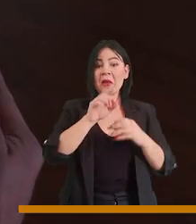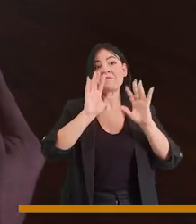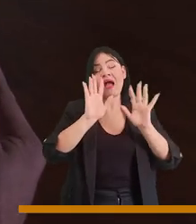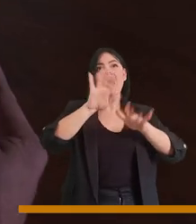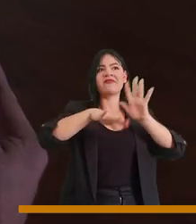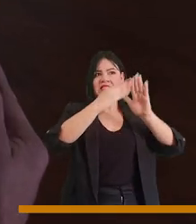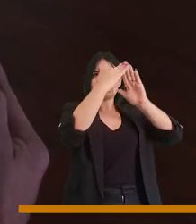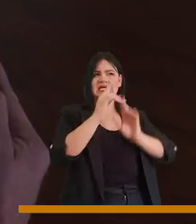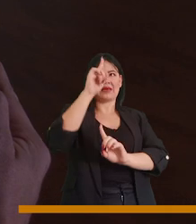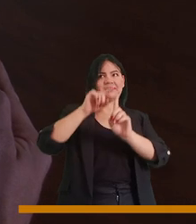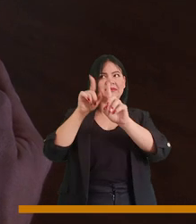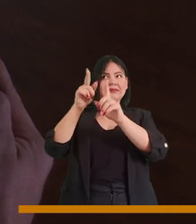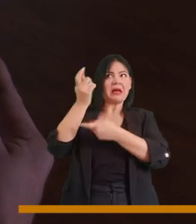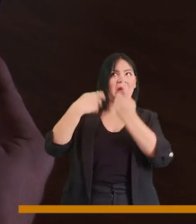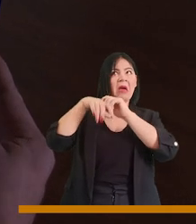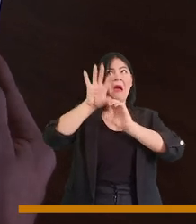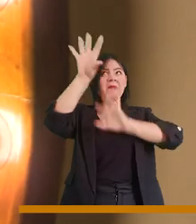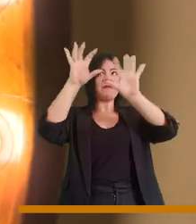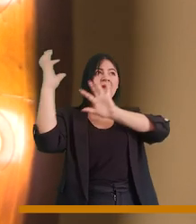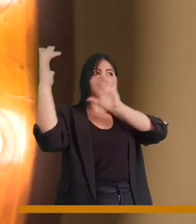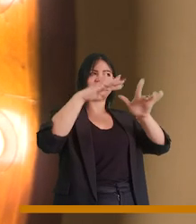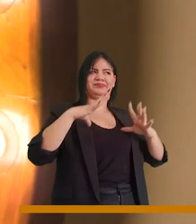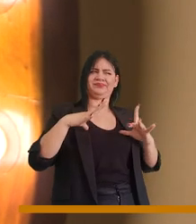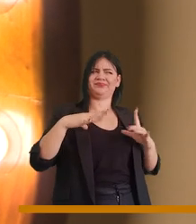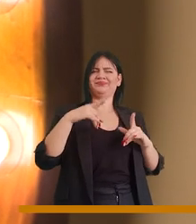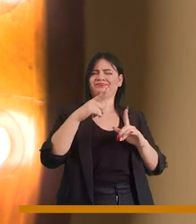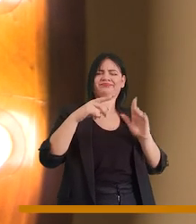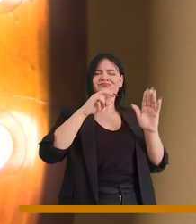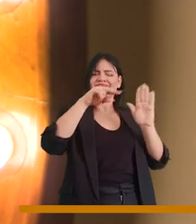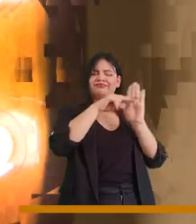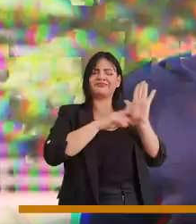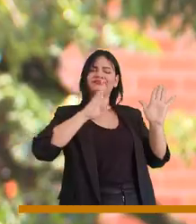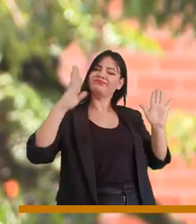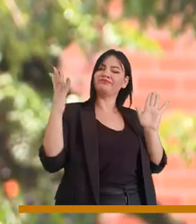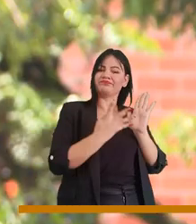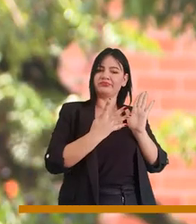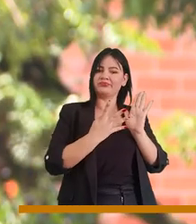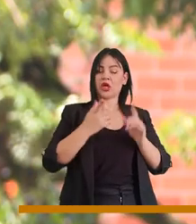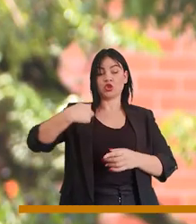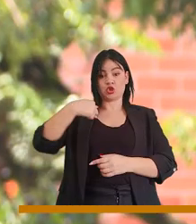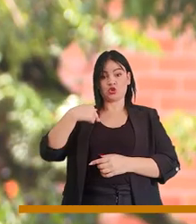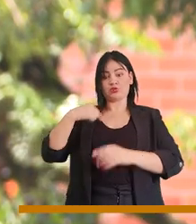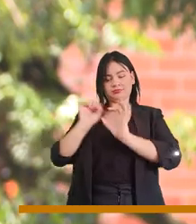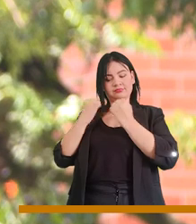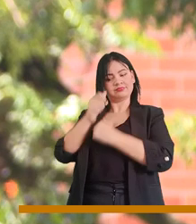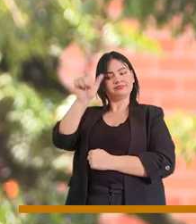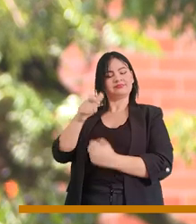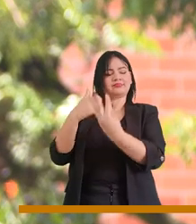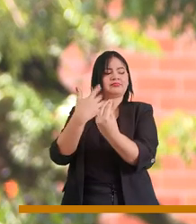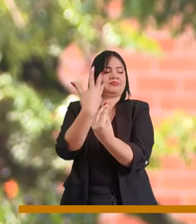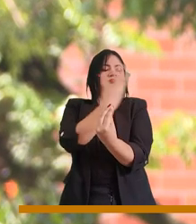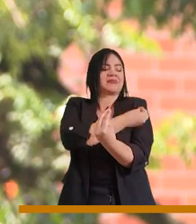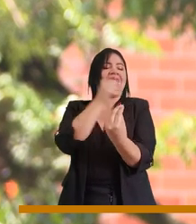actividades comerciales las cuales irrumpen con la reglamentación que tiene actualmente la ciudad. Como concejal he tomado la decisión de